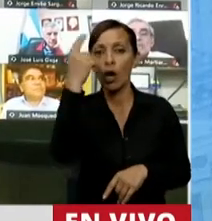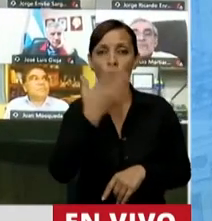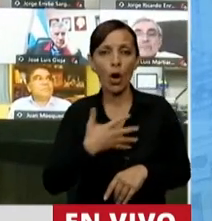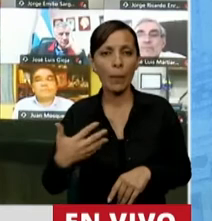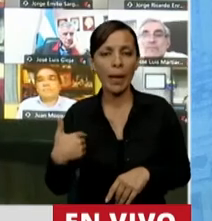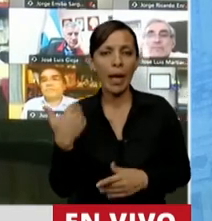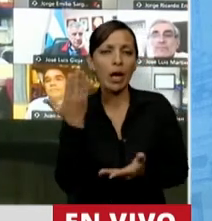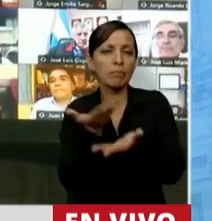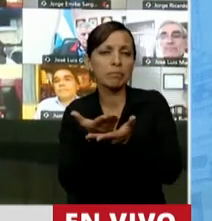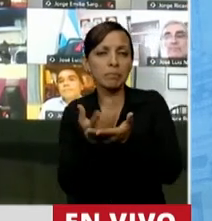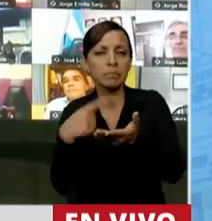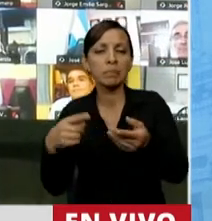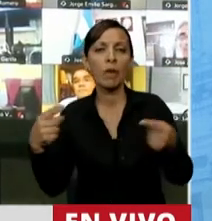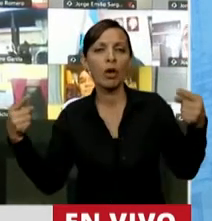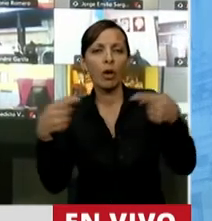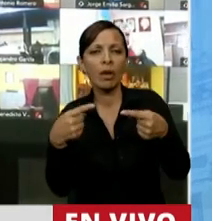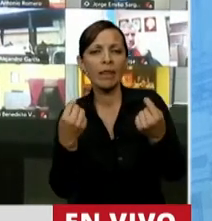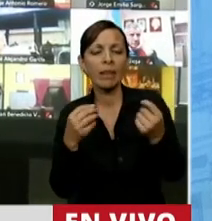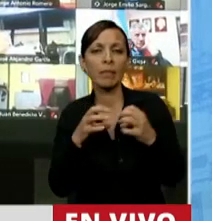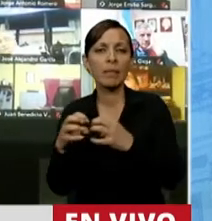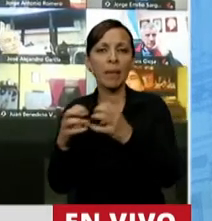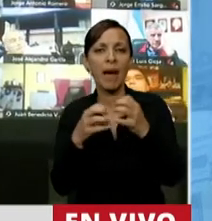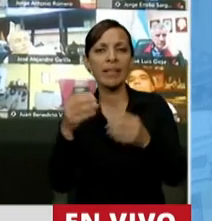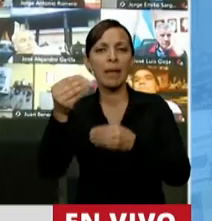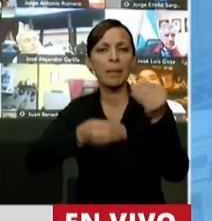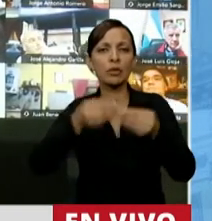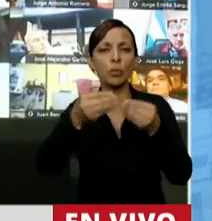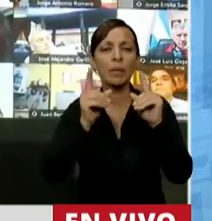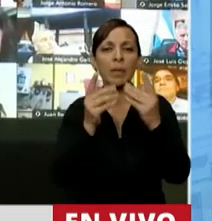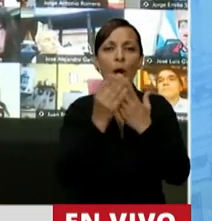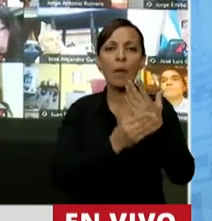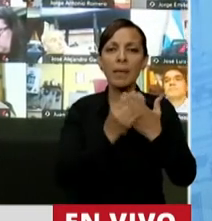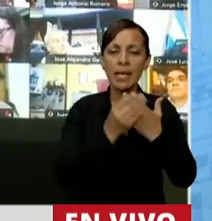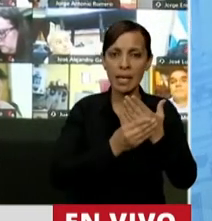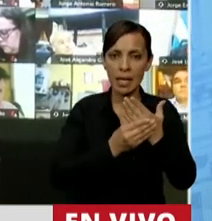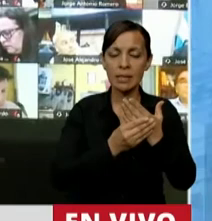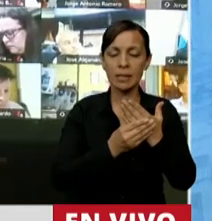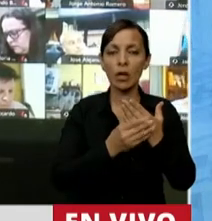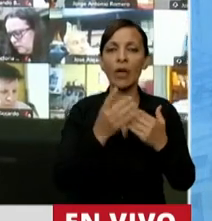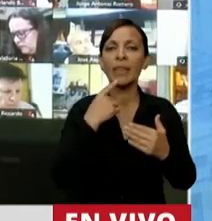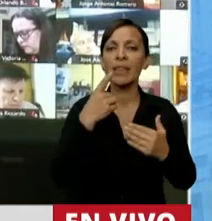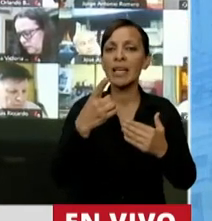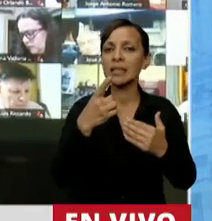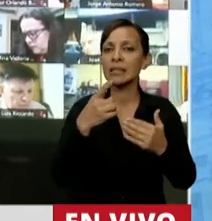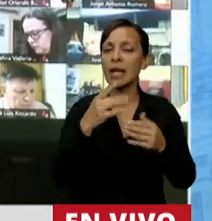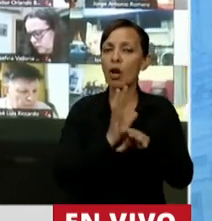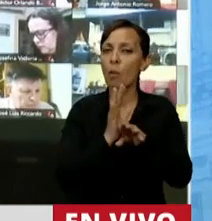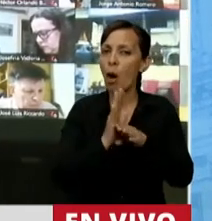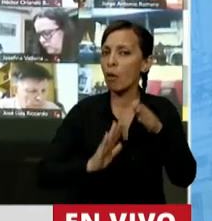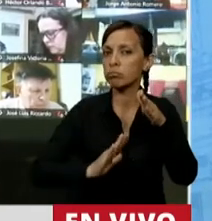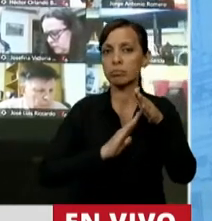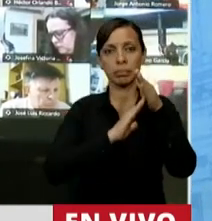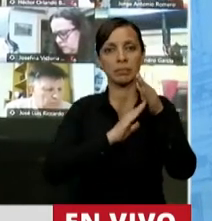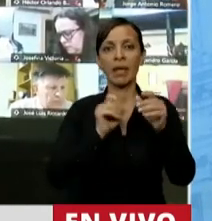plantea, diciéndonos en el debate del presupuesto, el propio Ministro, como premisa de la elaboración y